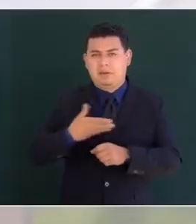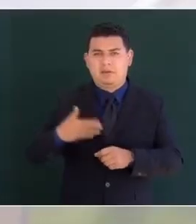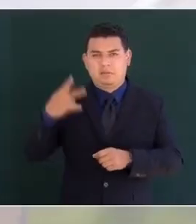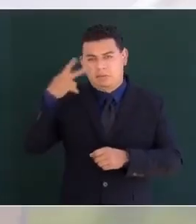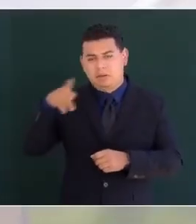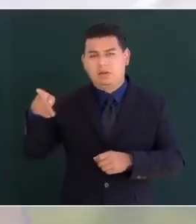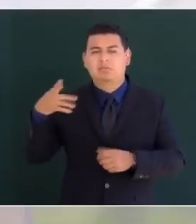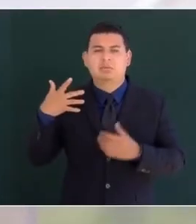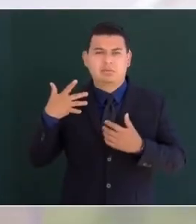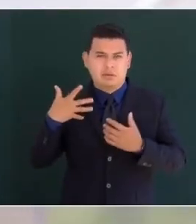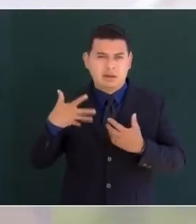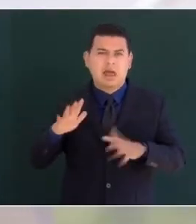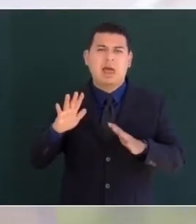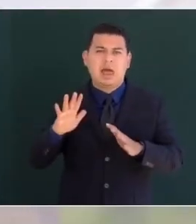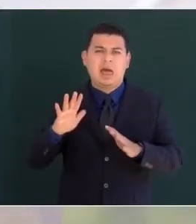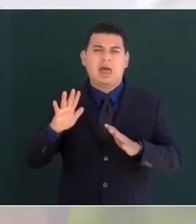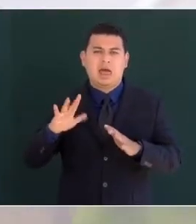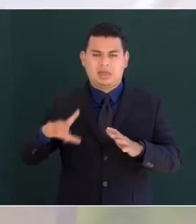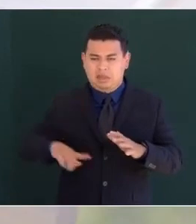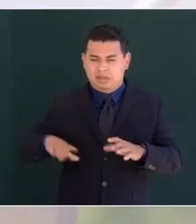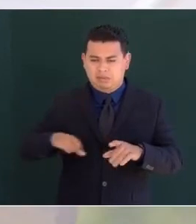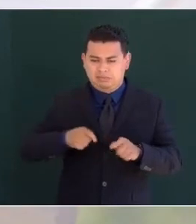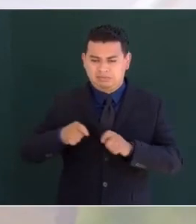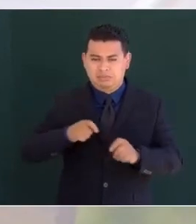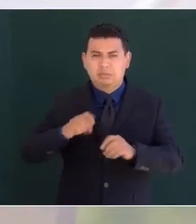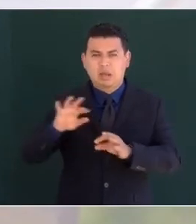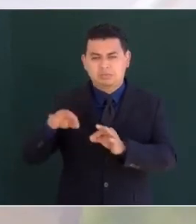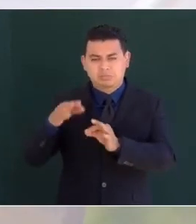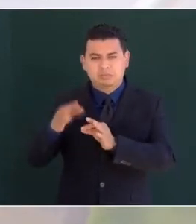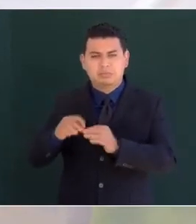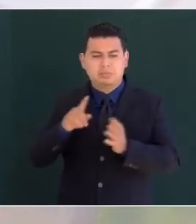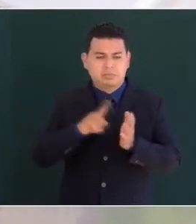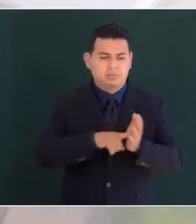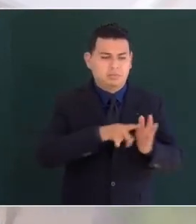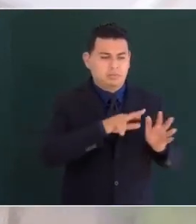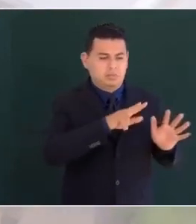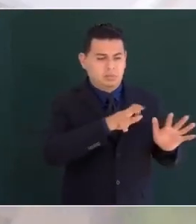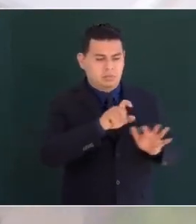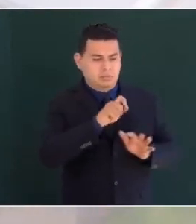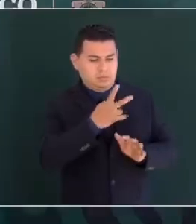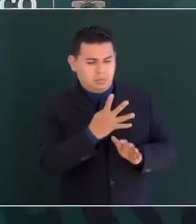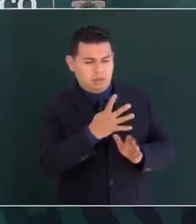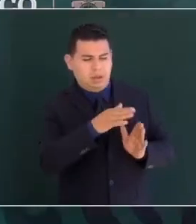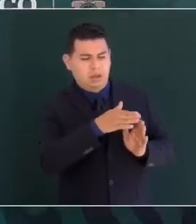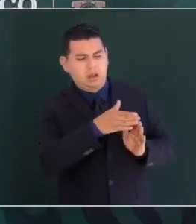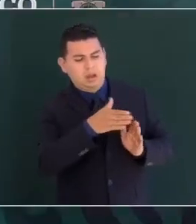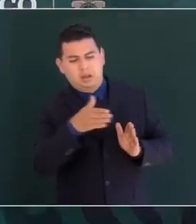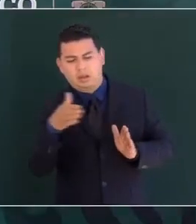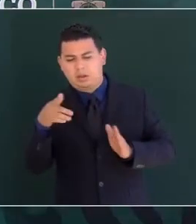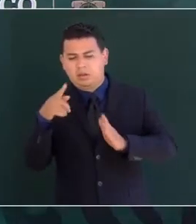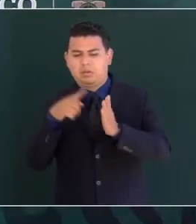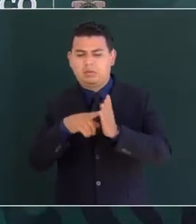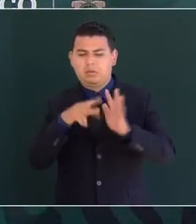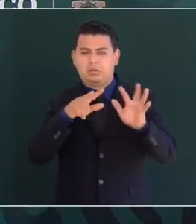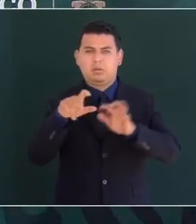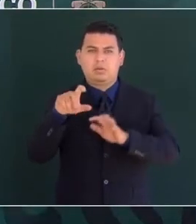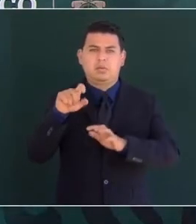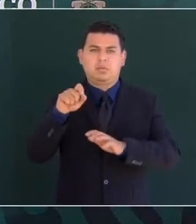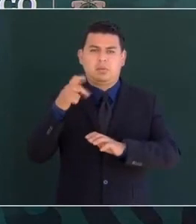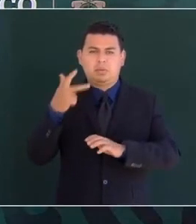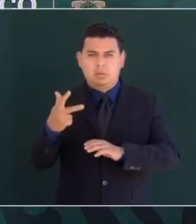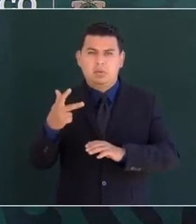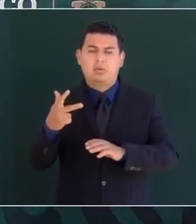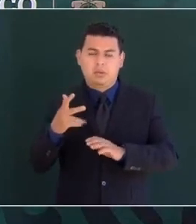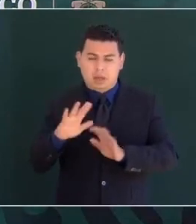su periodo de gobierno de 1824 a 1828